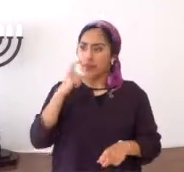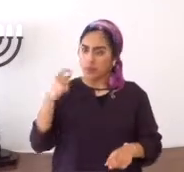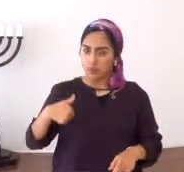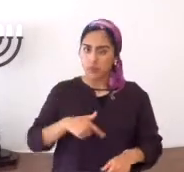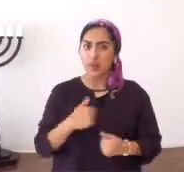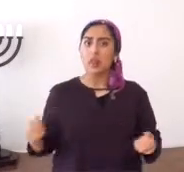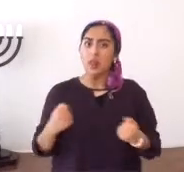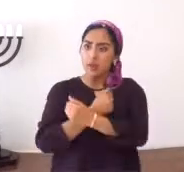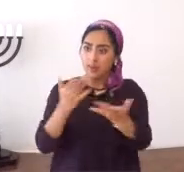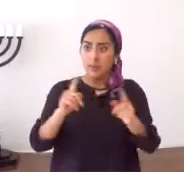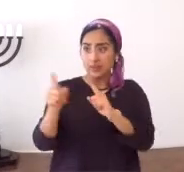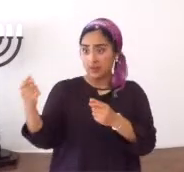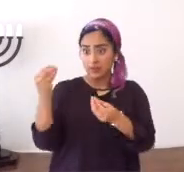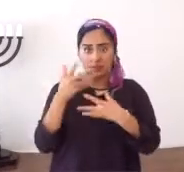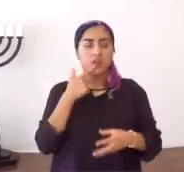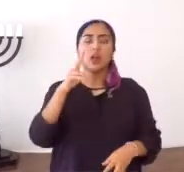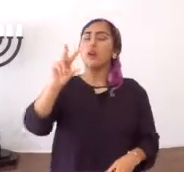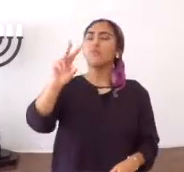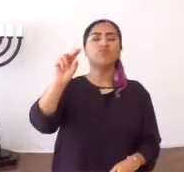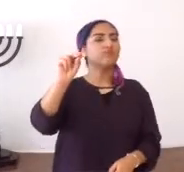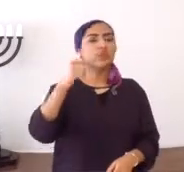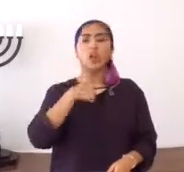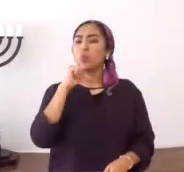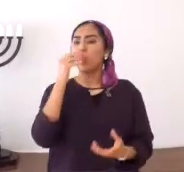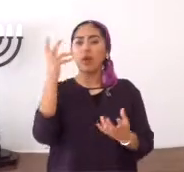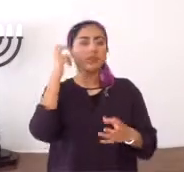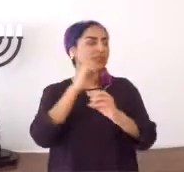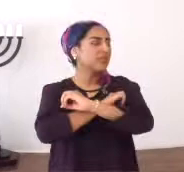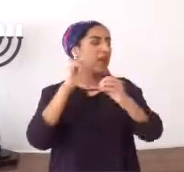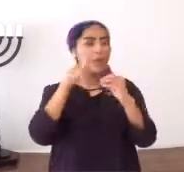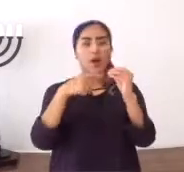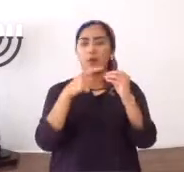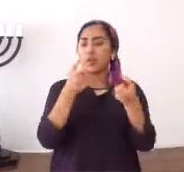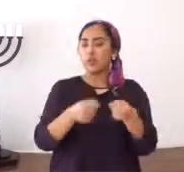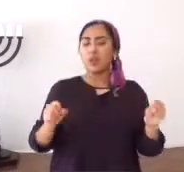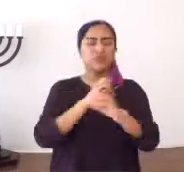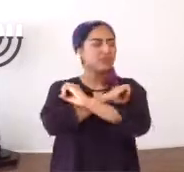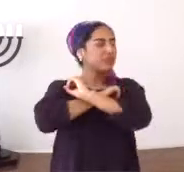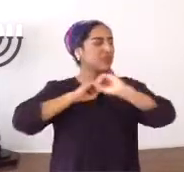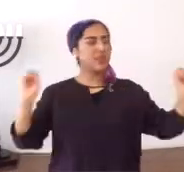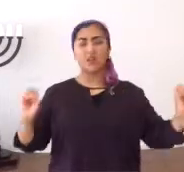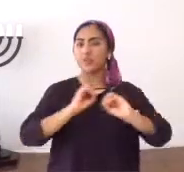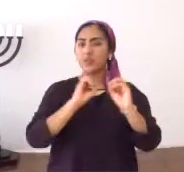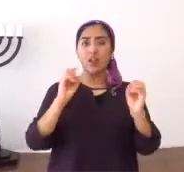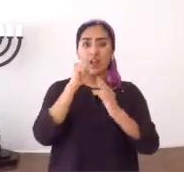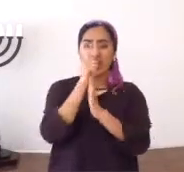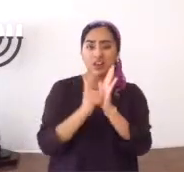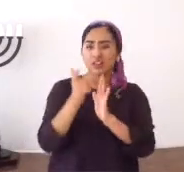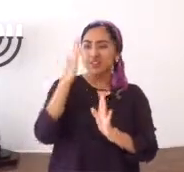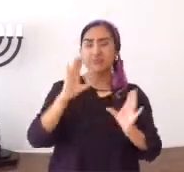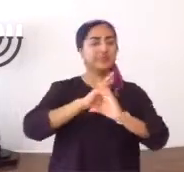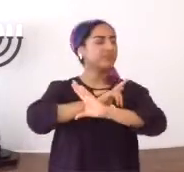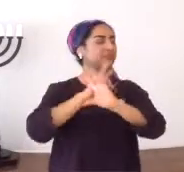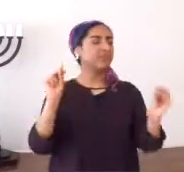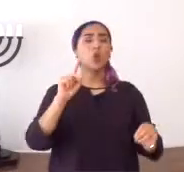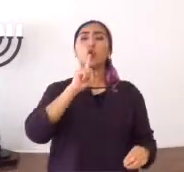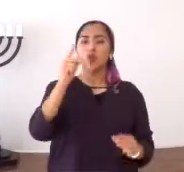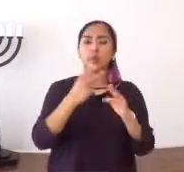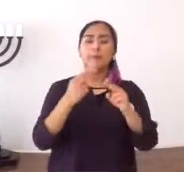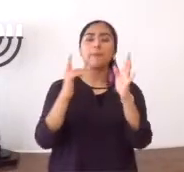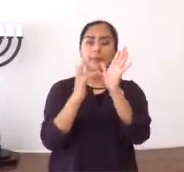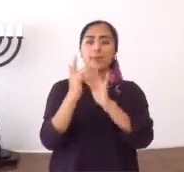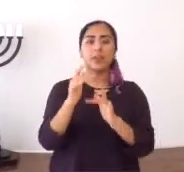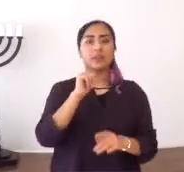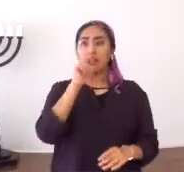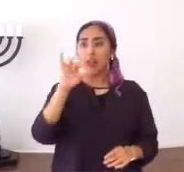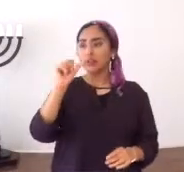hablamos al pueblo cristiano, porque le amamos, pero nos dicen, no, no, no, no, yo no quiero oír nada, de la Torah, no, no quiero oír nada, de la ley de Dios,